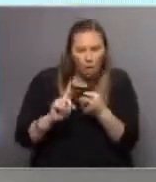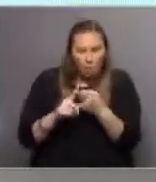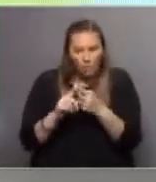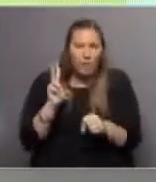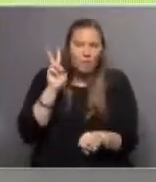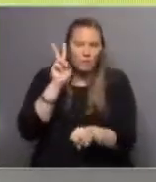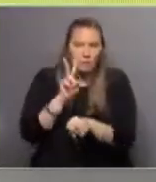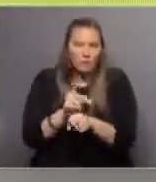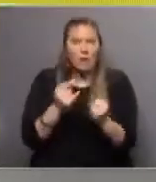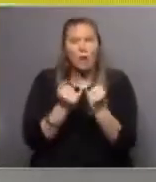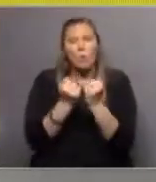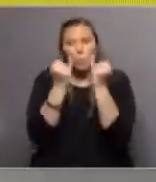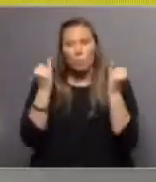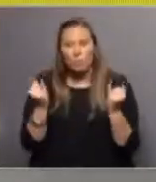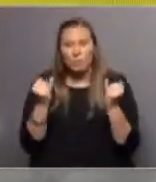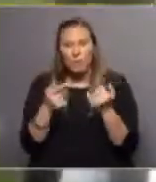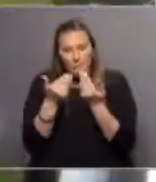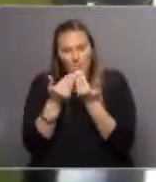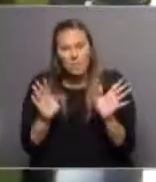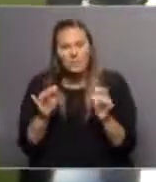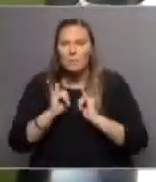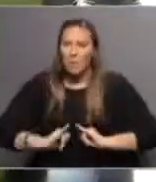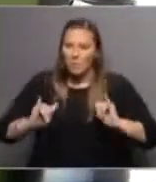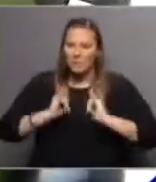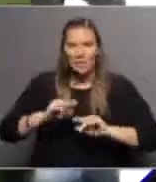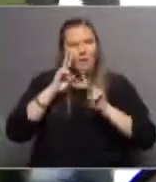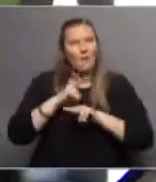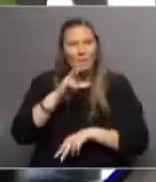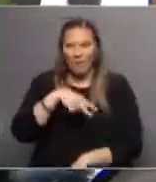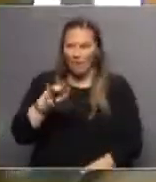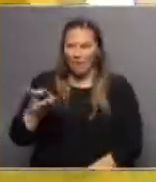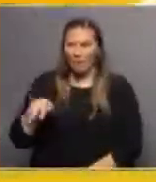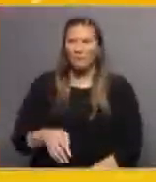visita que nos llevó todo un día. Muy bien, comencemos el paseo, comencemos el recorrido entonces.